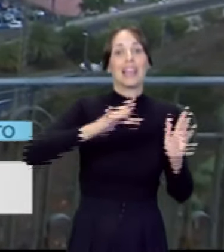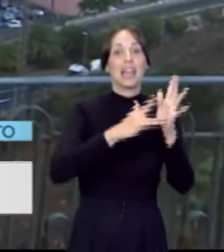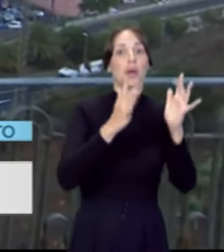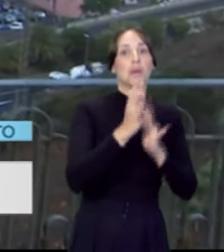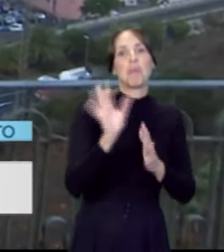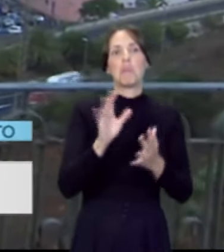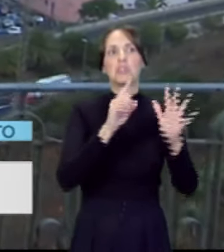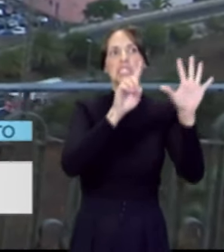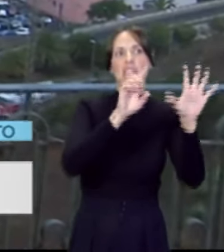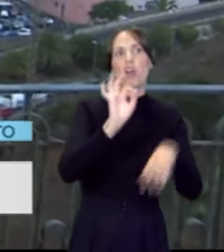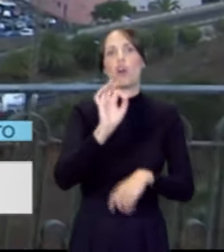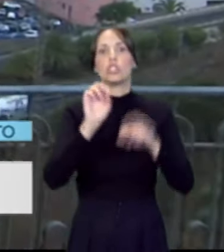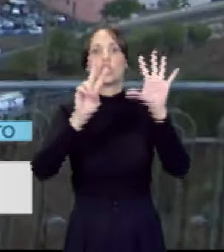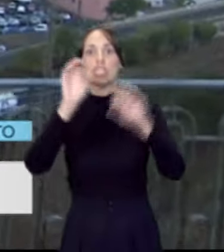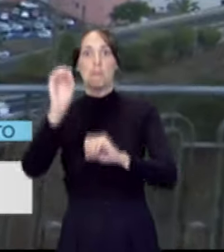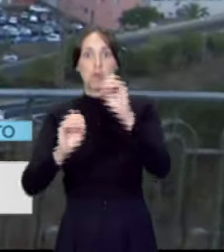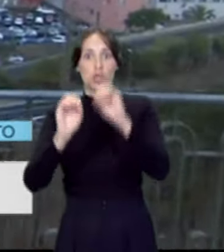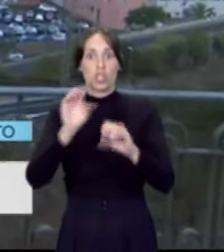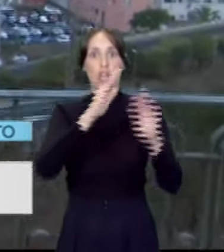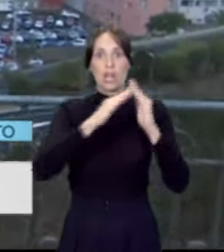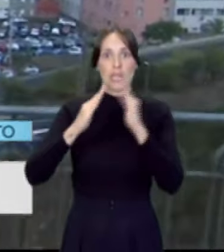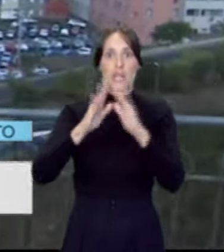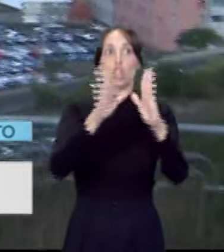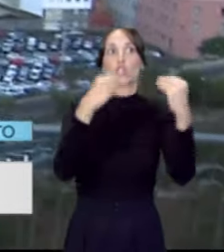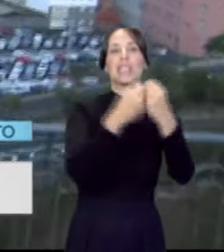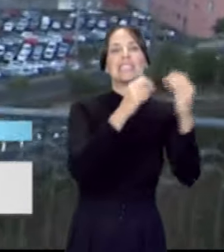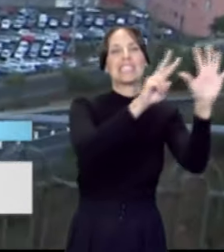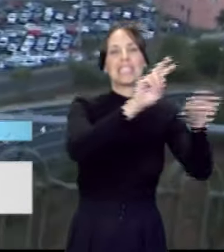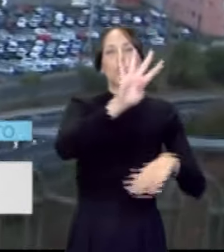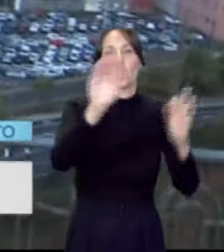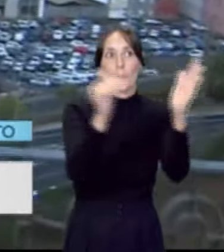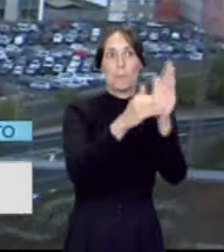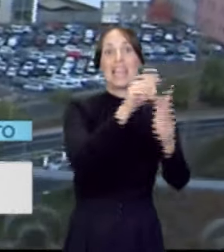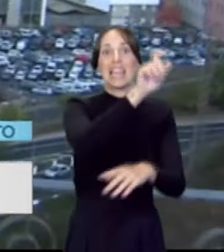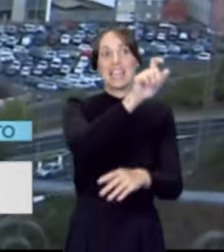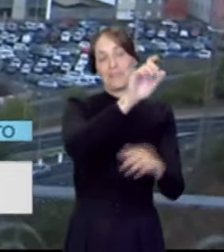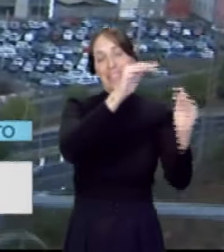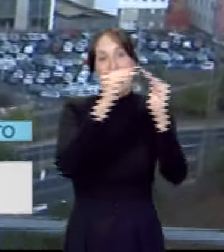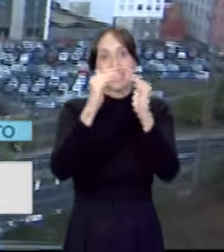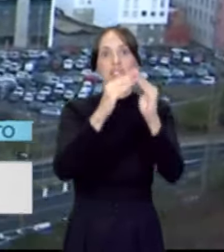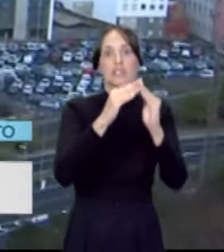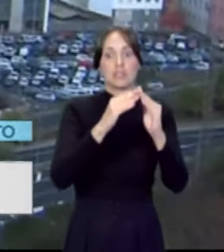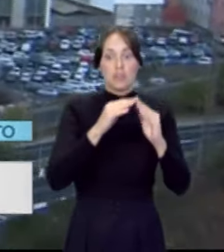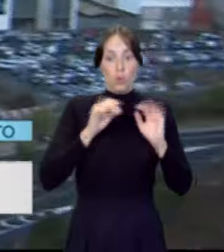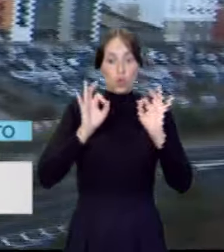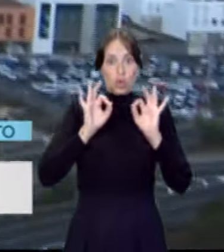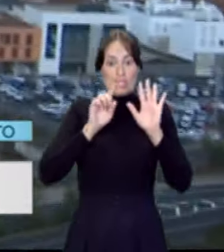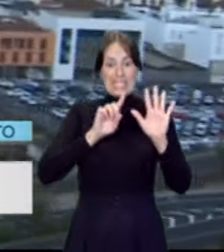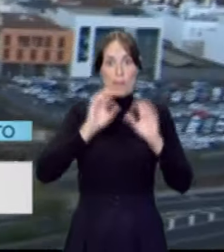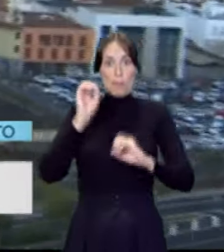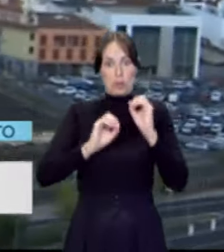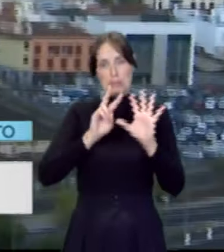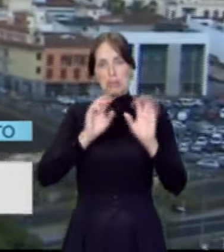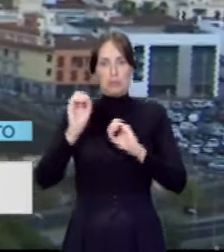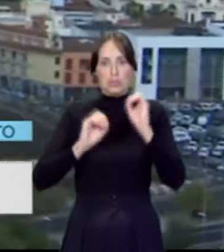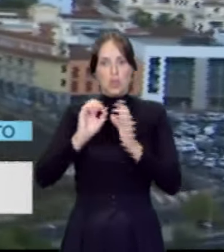de las viviendas, de las 74.000 que hay, son viviendas que están ahora mismo deshabitadas, que están vacías. Esos son más de 5.000